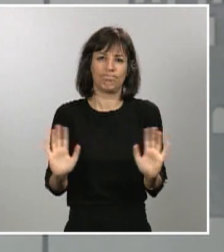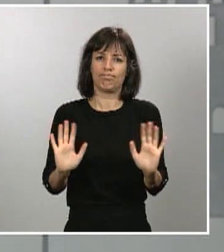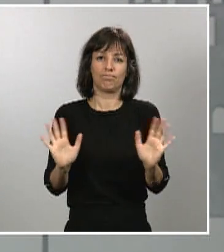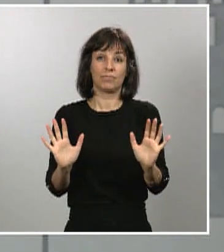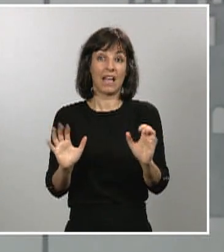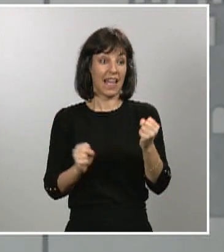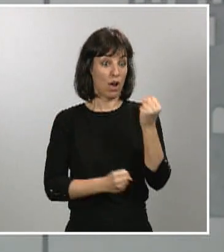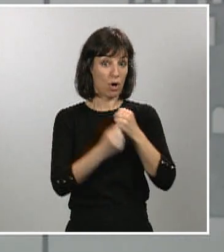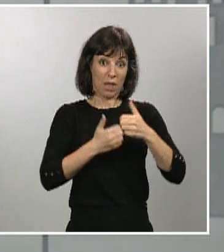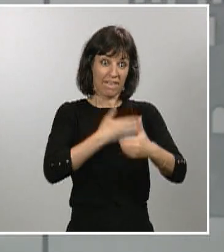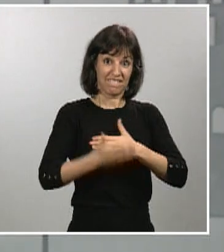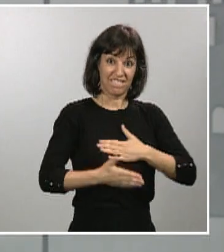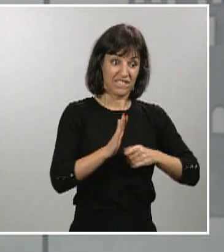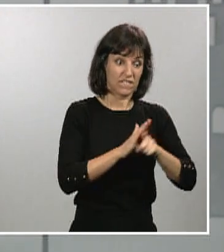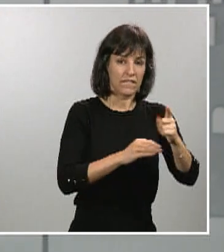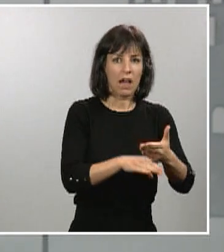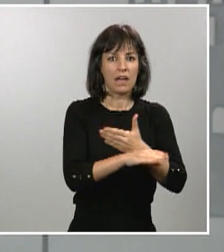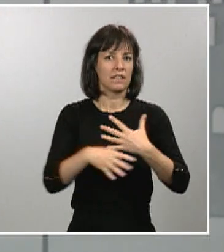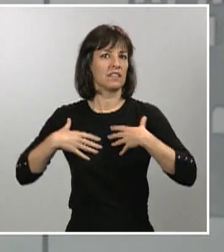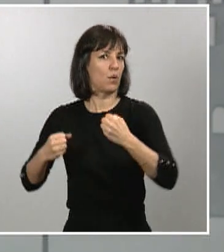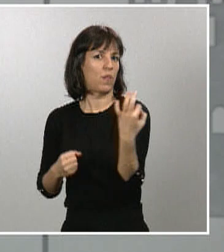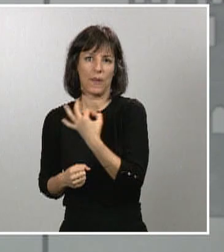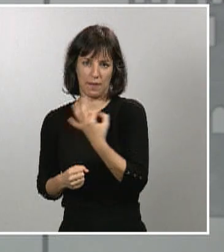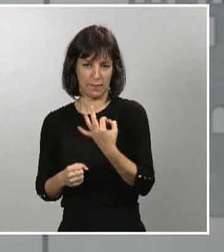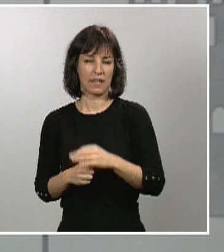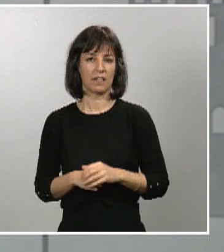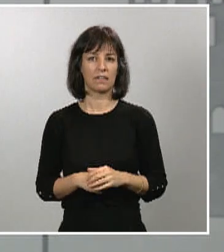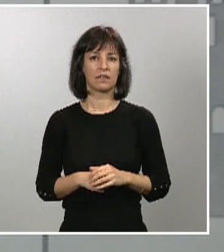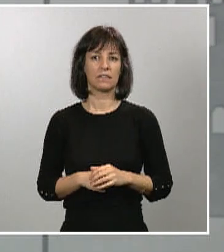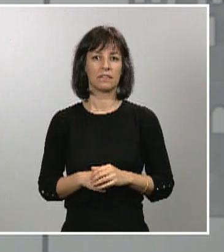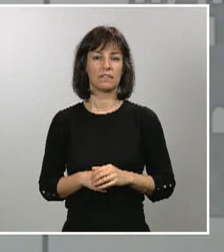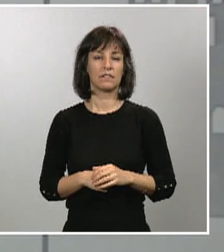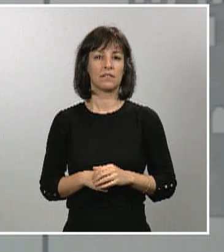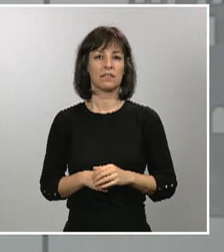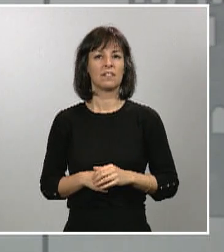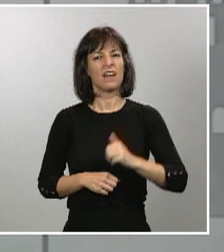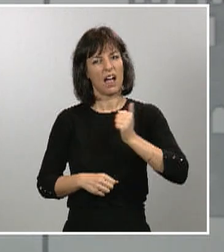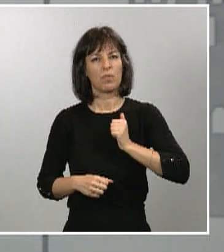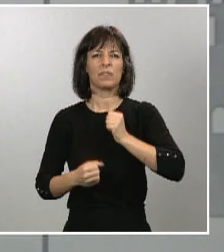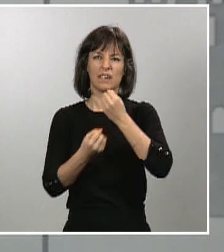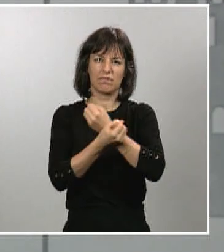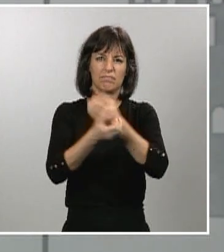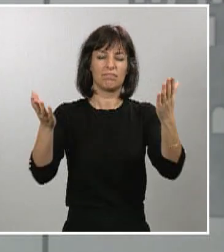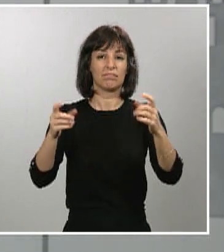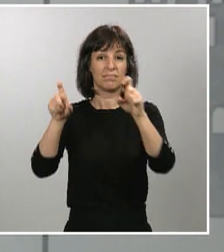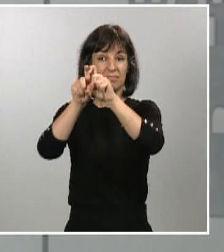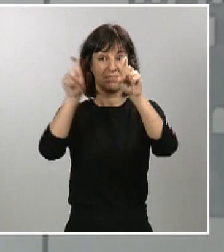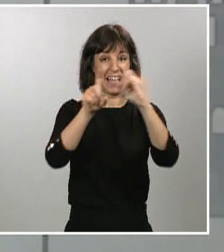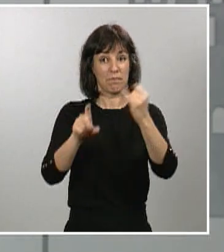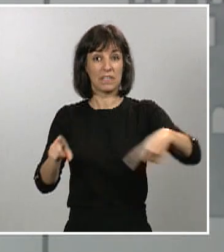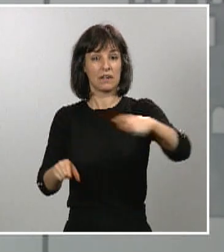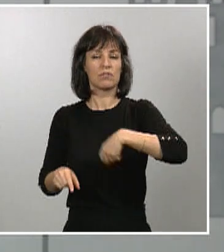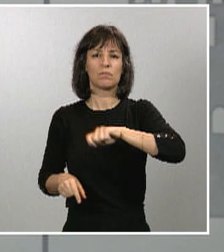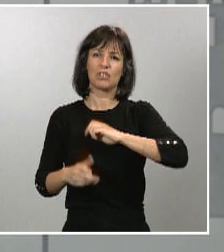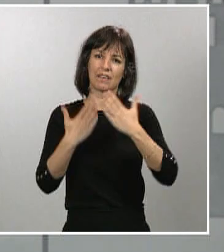Quiero, además, aprovechar esta ocasión para dar las gracias al conjunto de empresarios españoles, especialmente a las